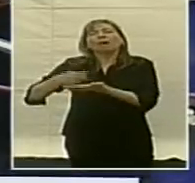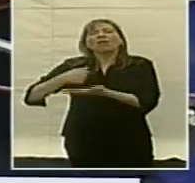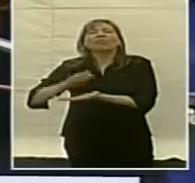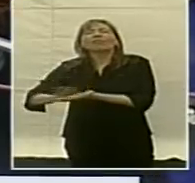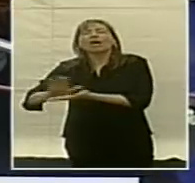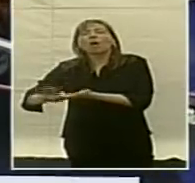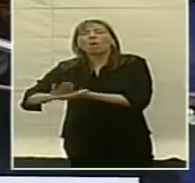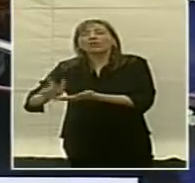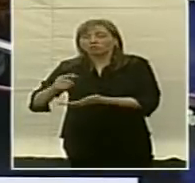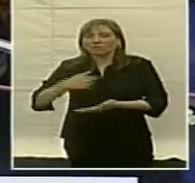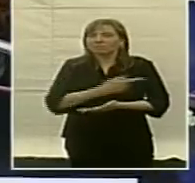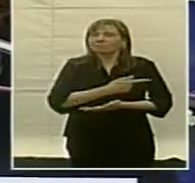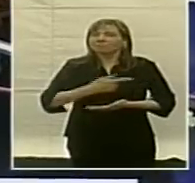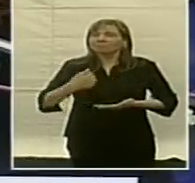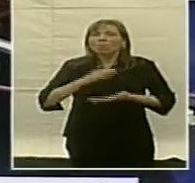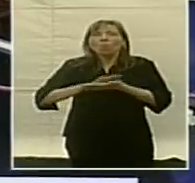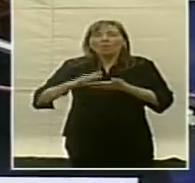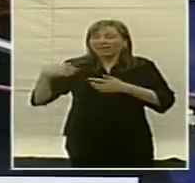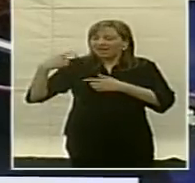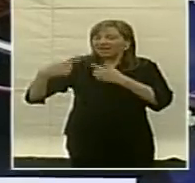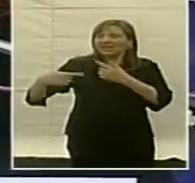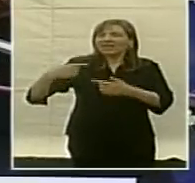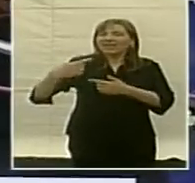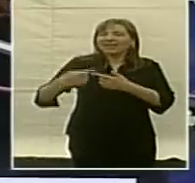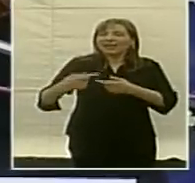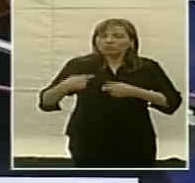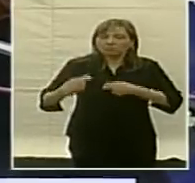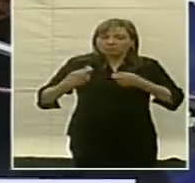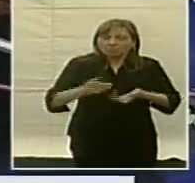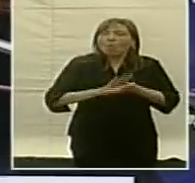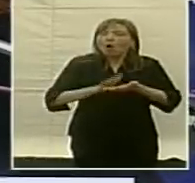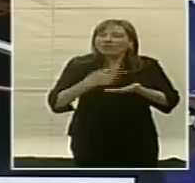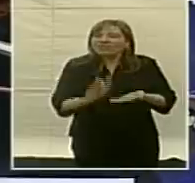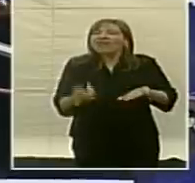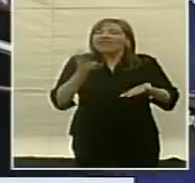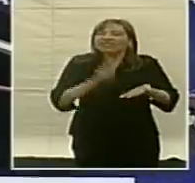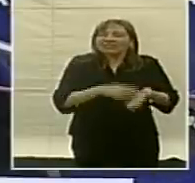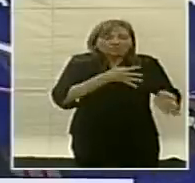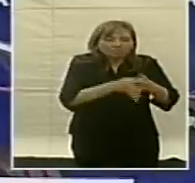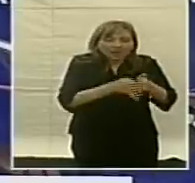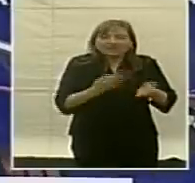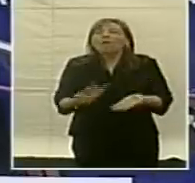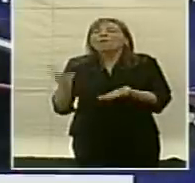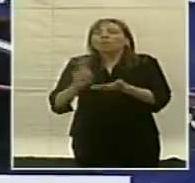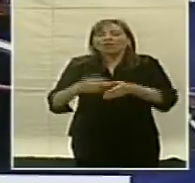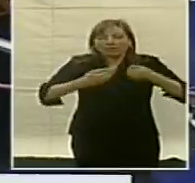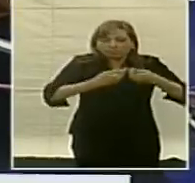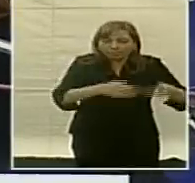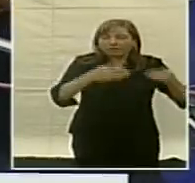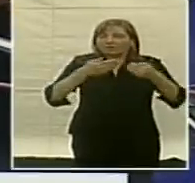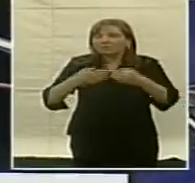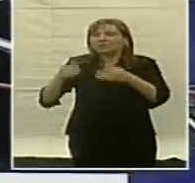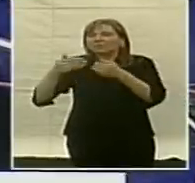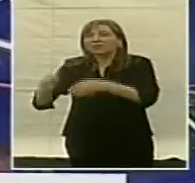generación que vuelva a poner en marcha esa maquinaria formidable y maravillosa que es la Nación